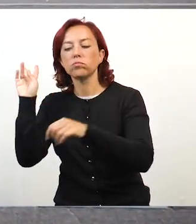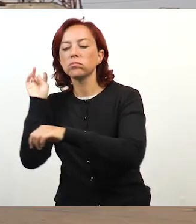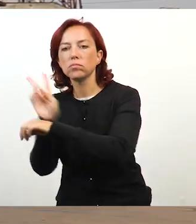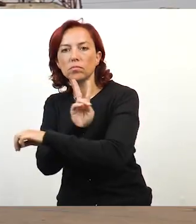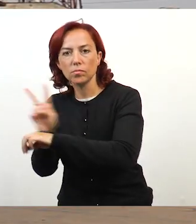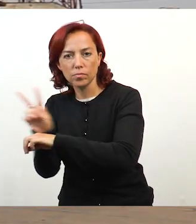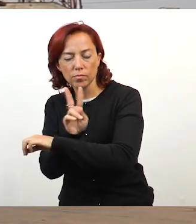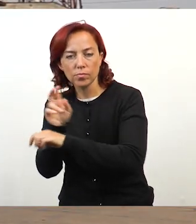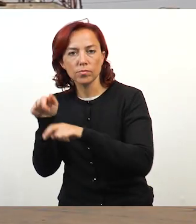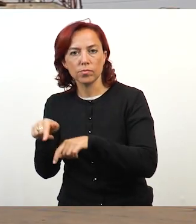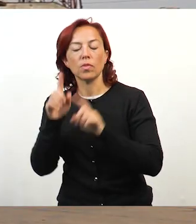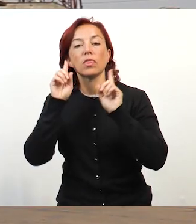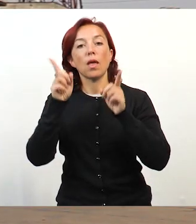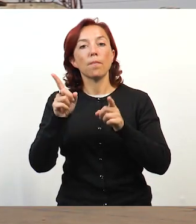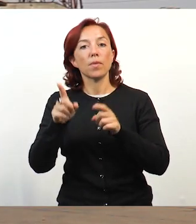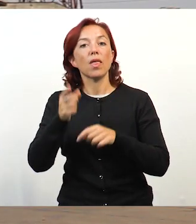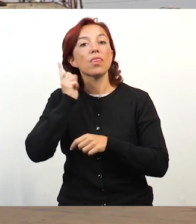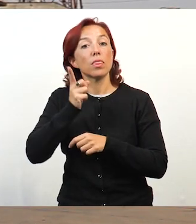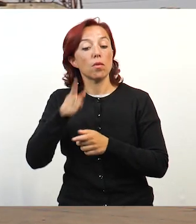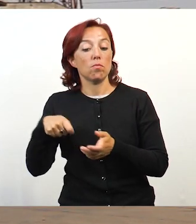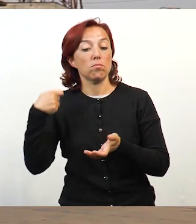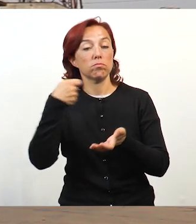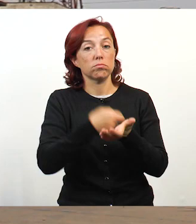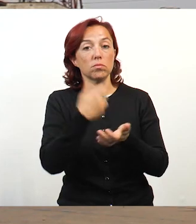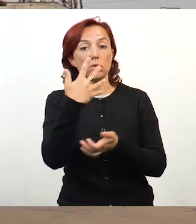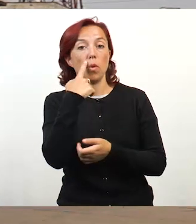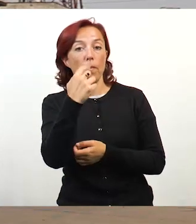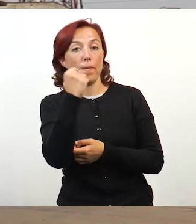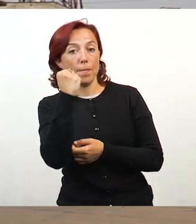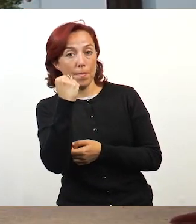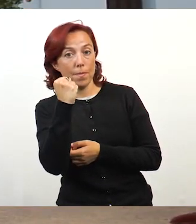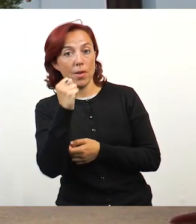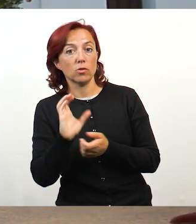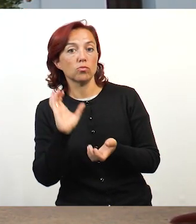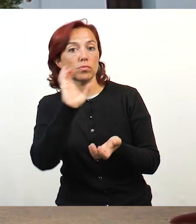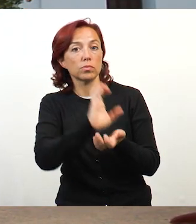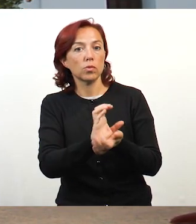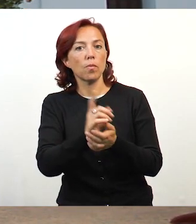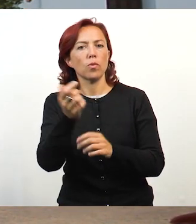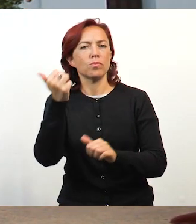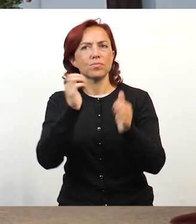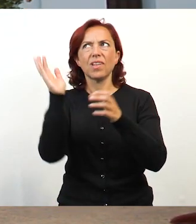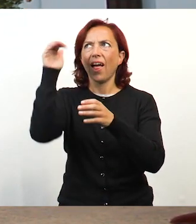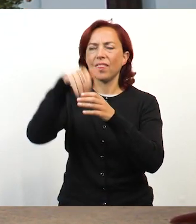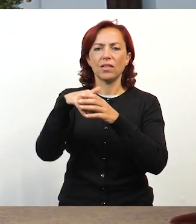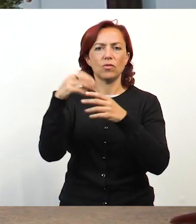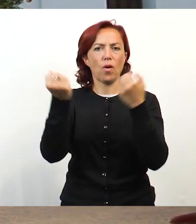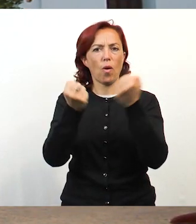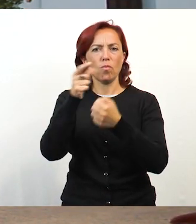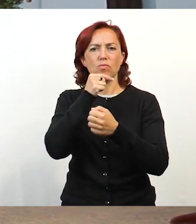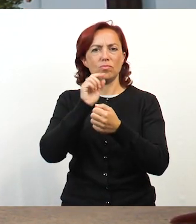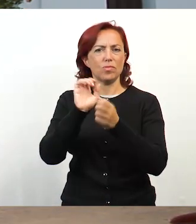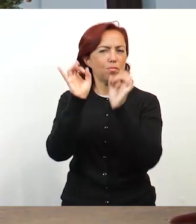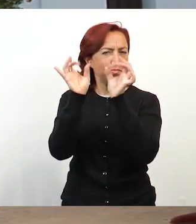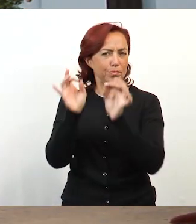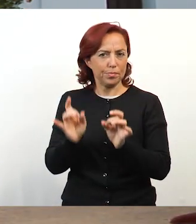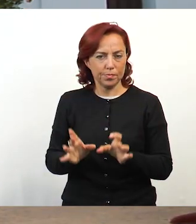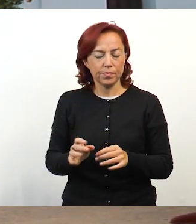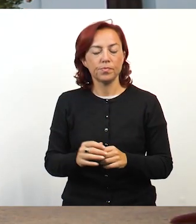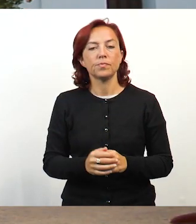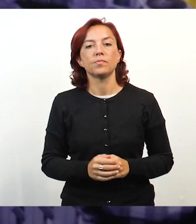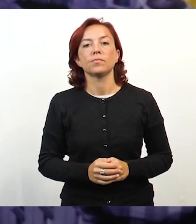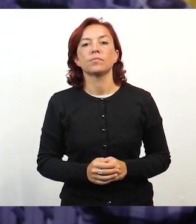vigilada. La justicia también dispuso el pago de 5.000 pesos uruguayos en concepto de reparación por los daños causados al móvil policial.